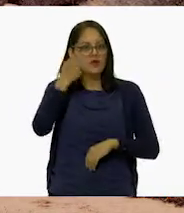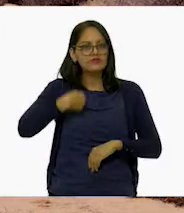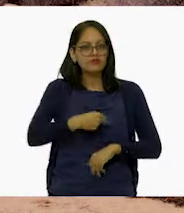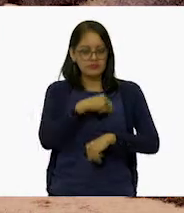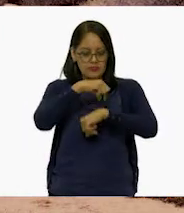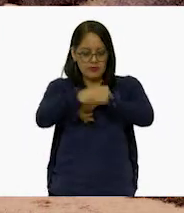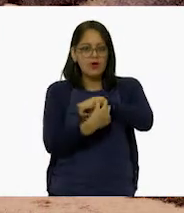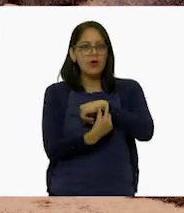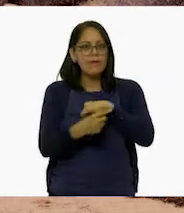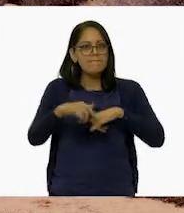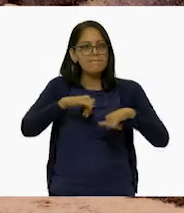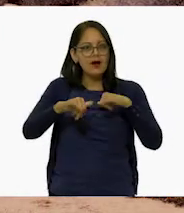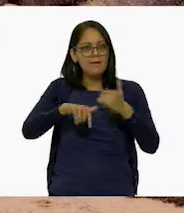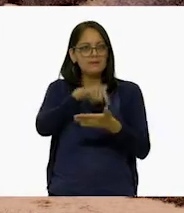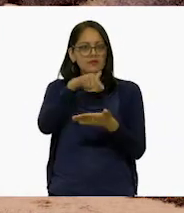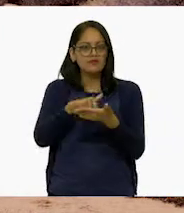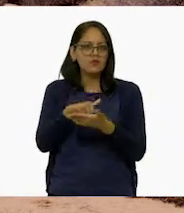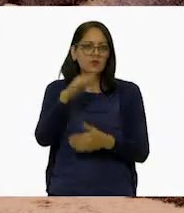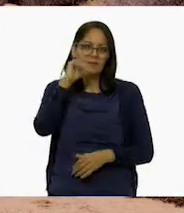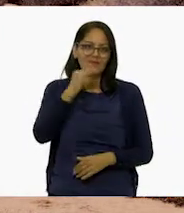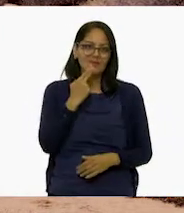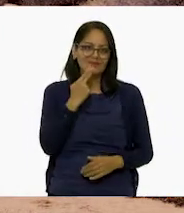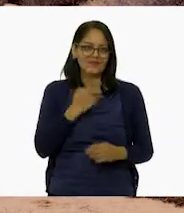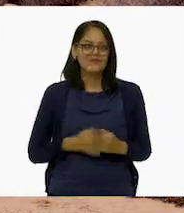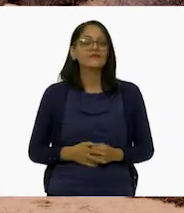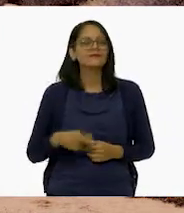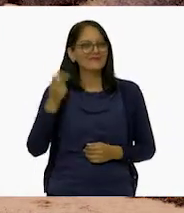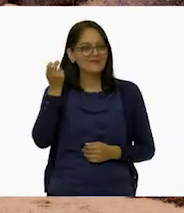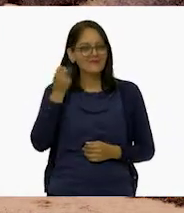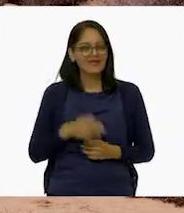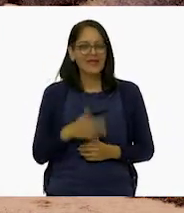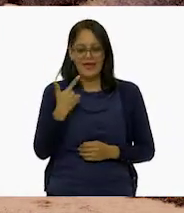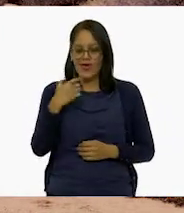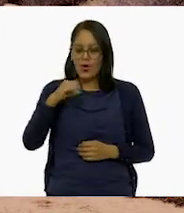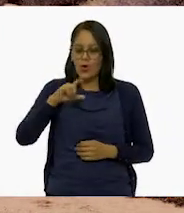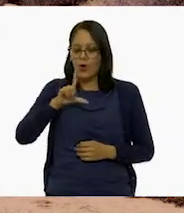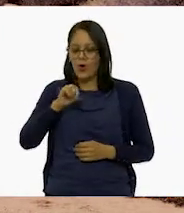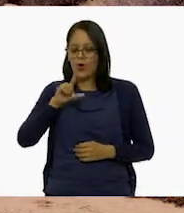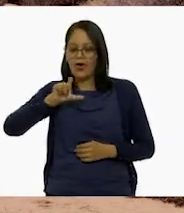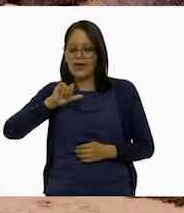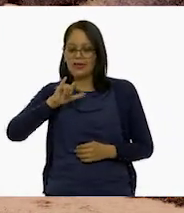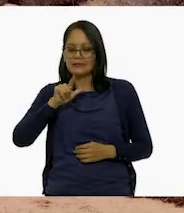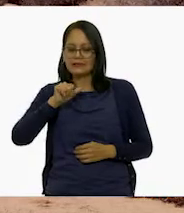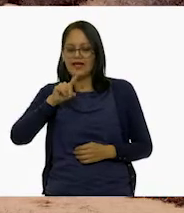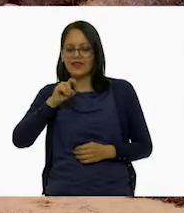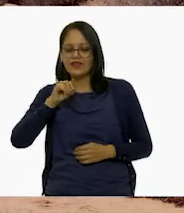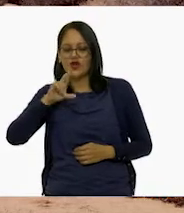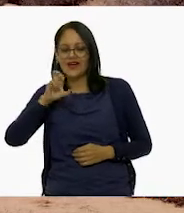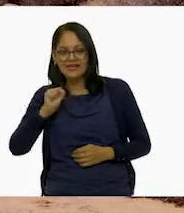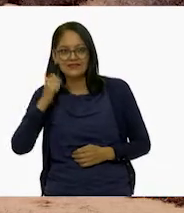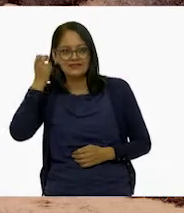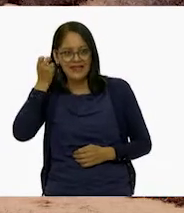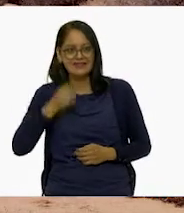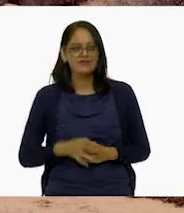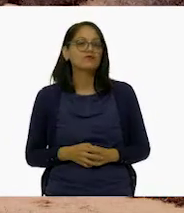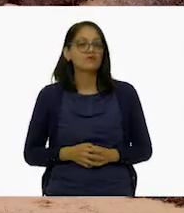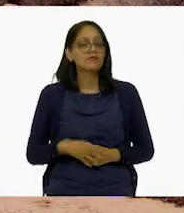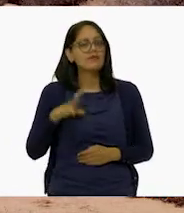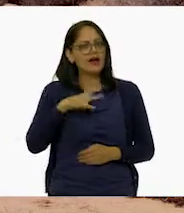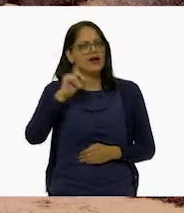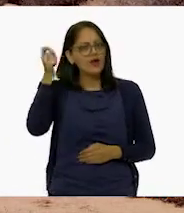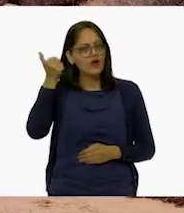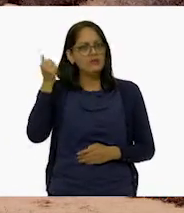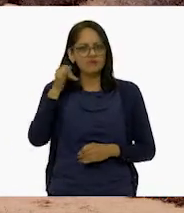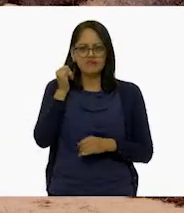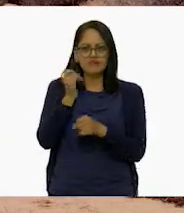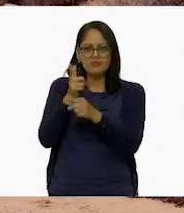geolocalizadores. ¡Oh! ¡Eso! ¡Geolocalizadores! Además, hay otras cosas muy